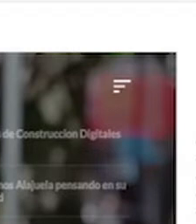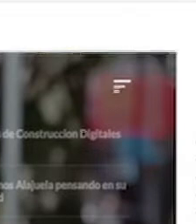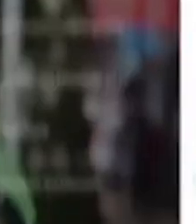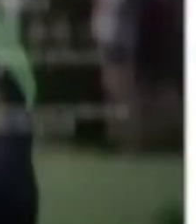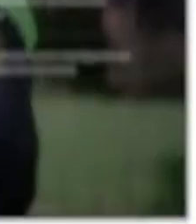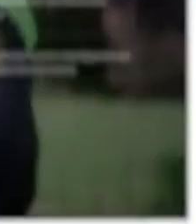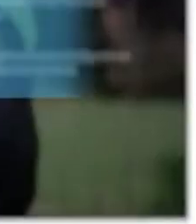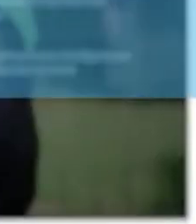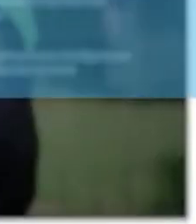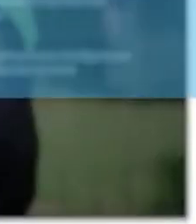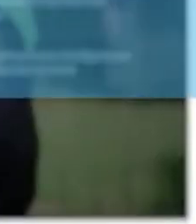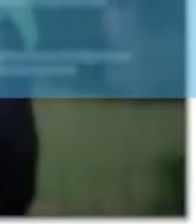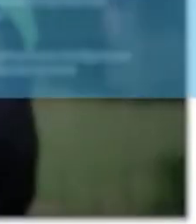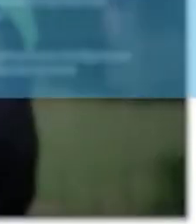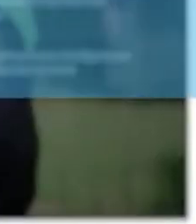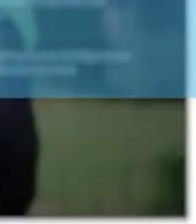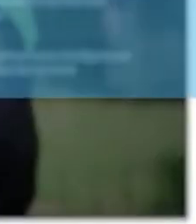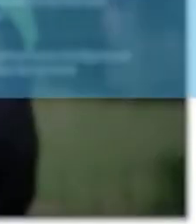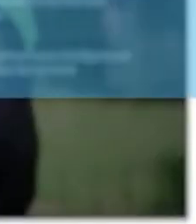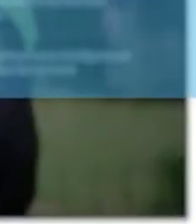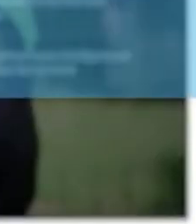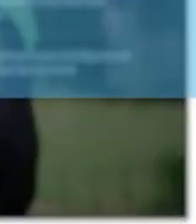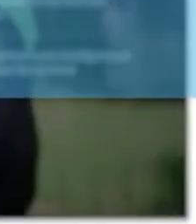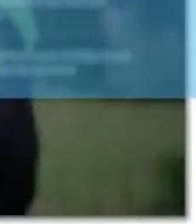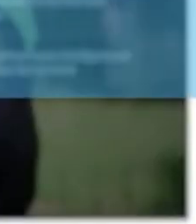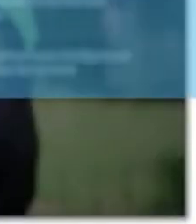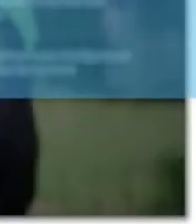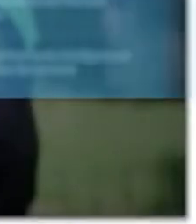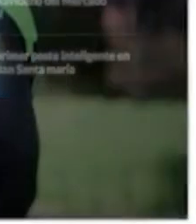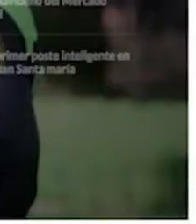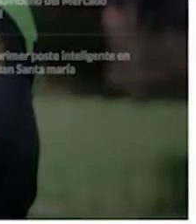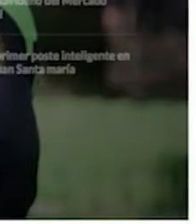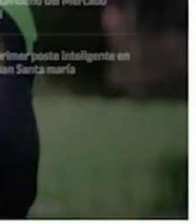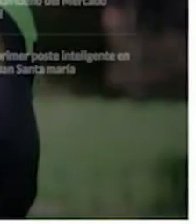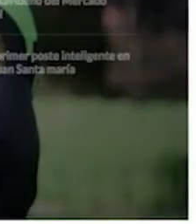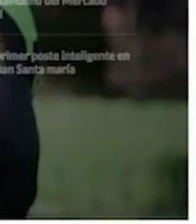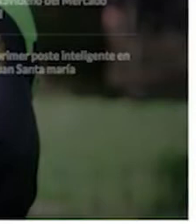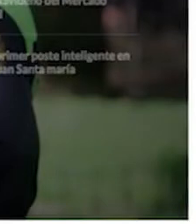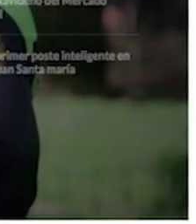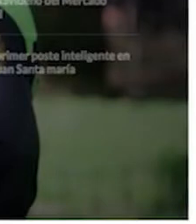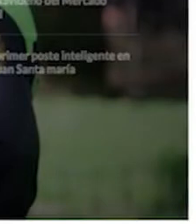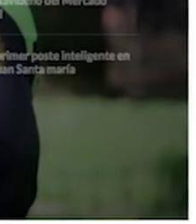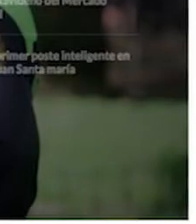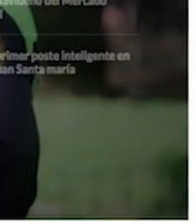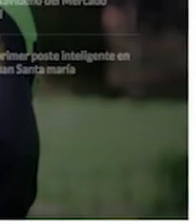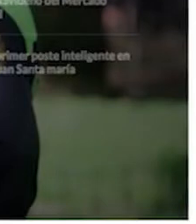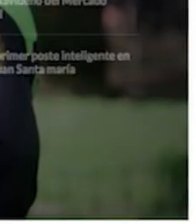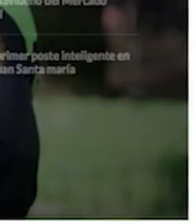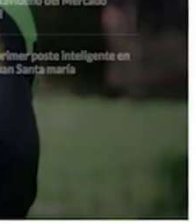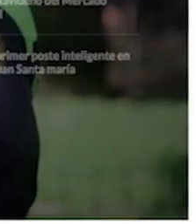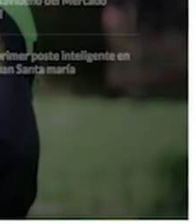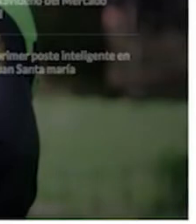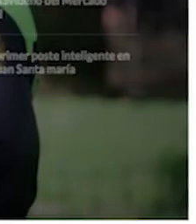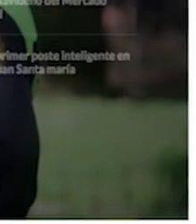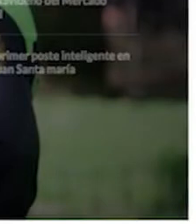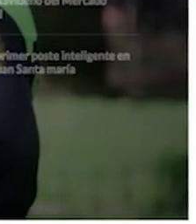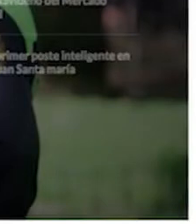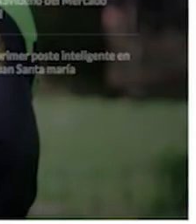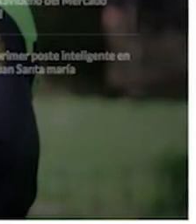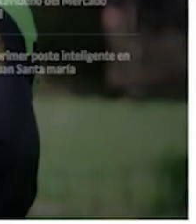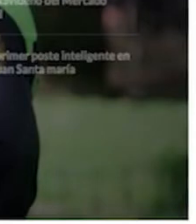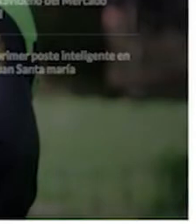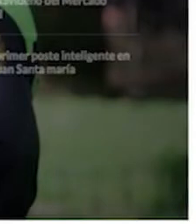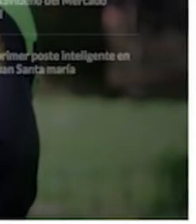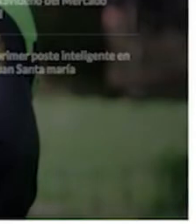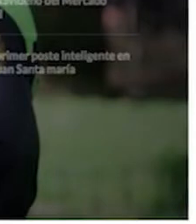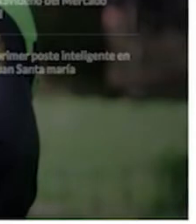.cr Ahora es más amigable, transparente y accesible. Pueden encontrar con facilidad los servicios que se